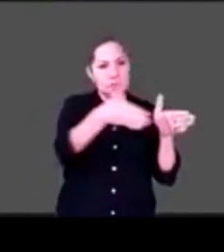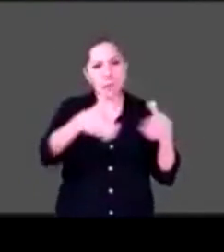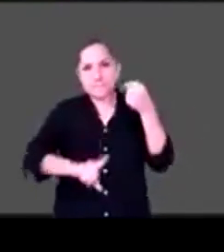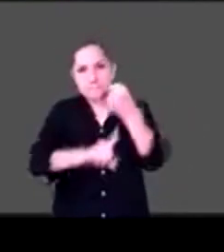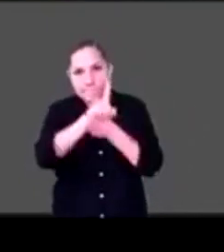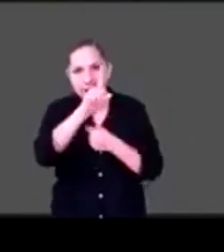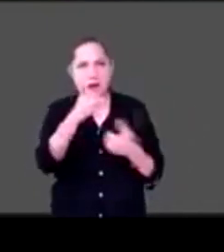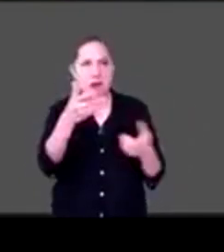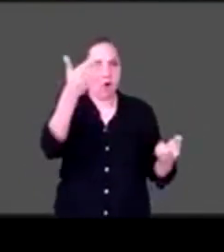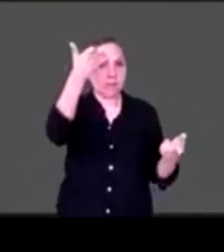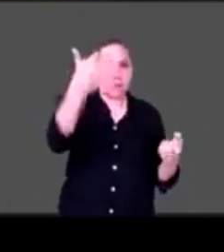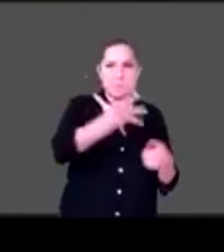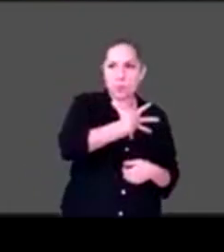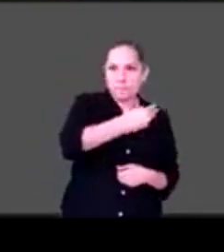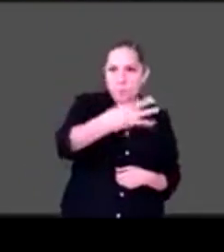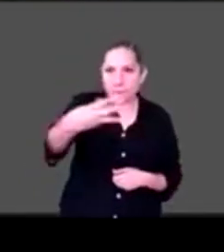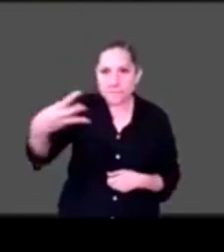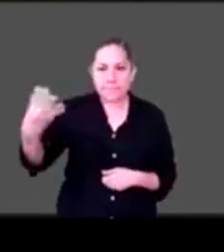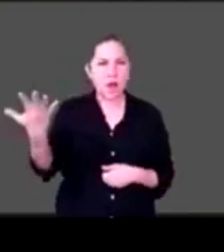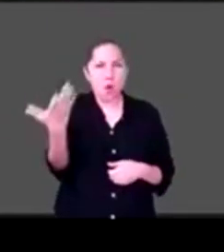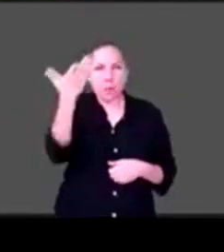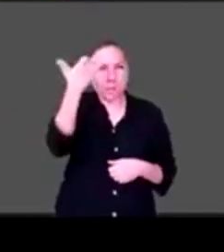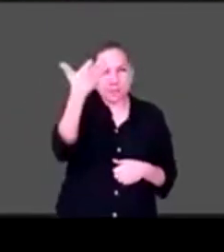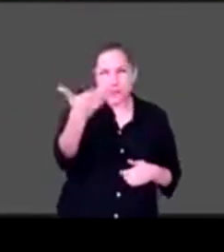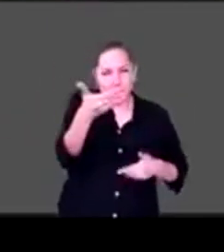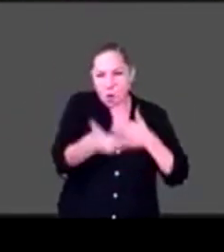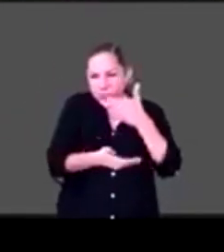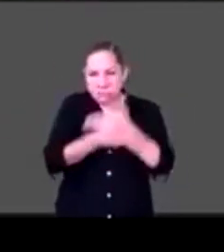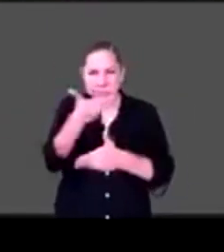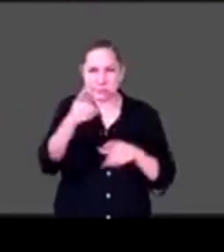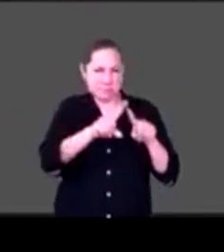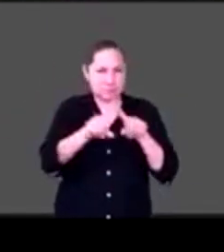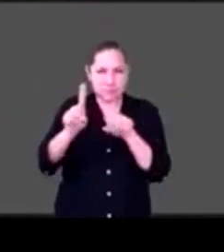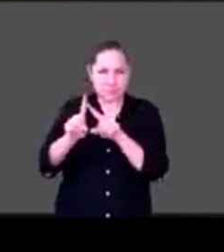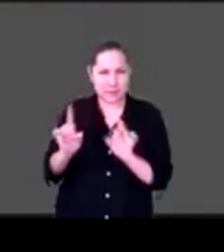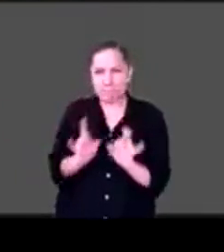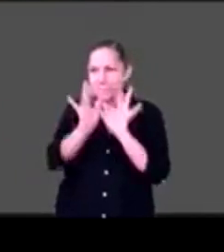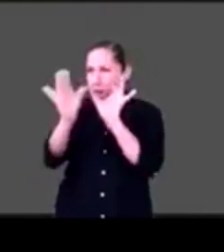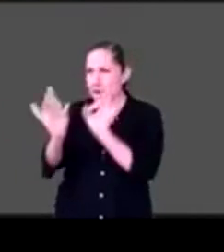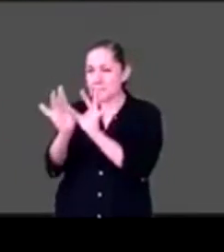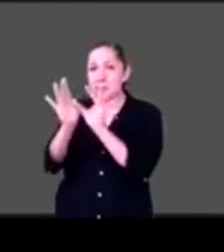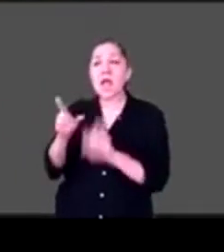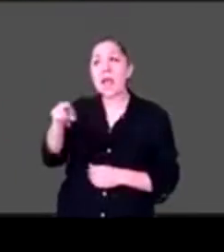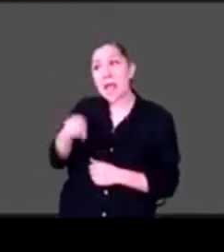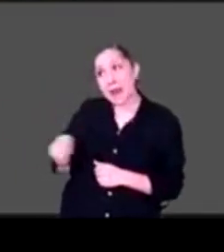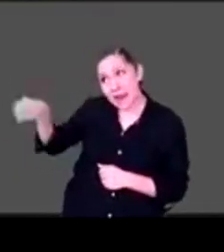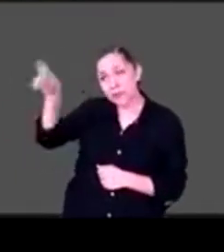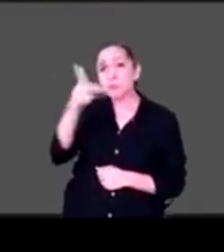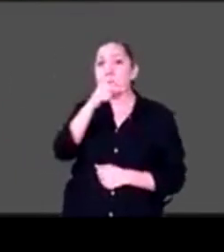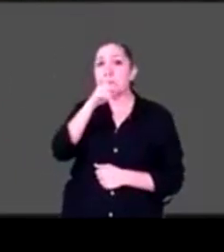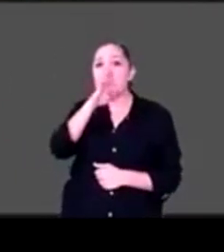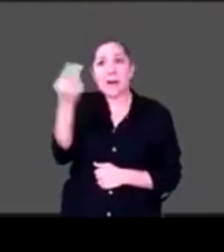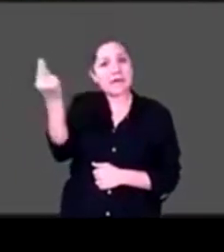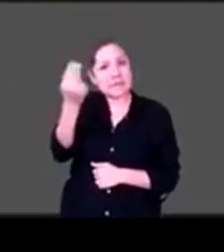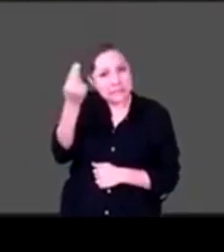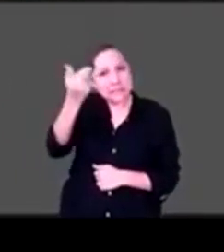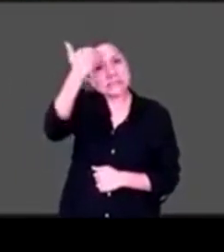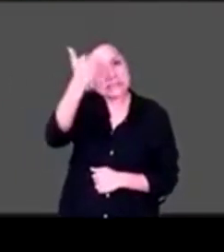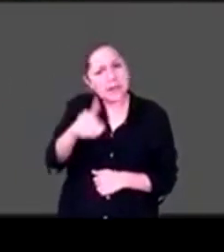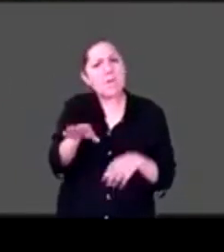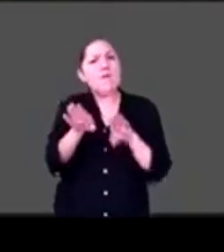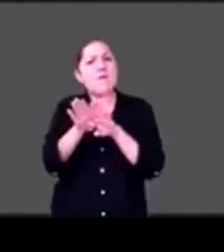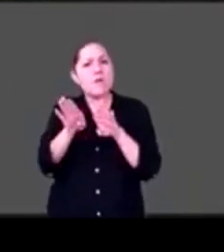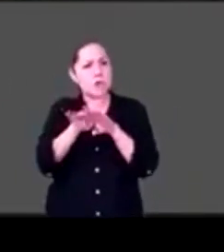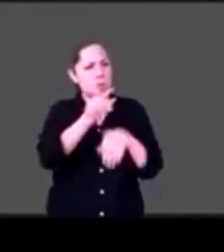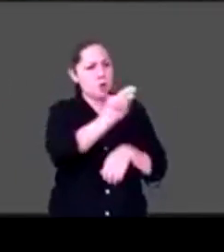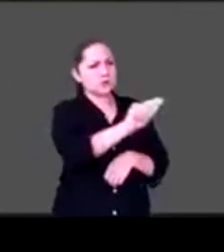los padres de familia quieren saber cómo trabajar los temas de discapacidad con sus hijos en todos los ámbitos,